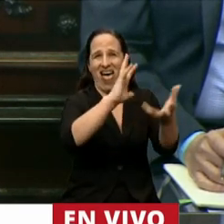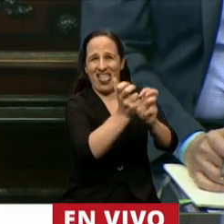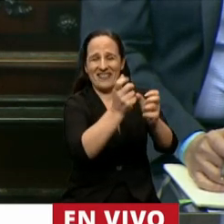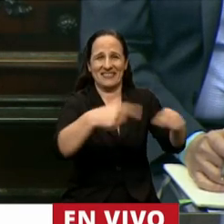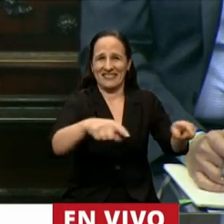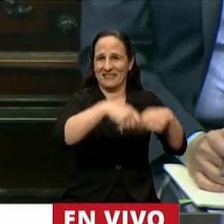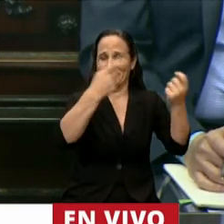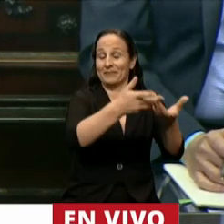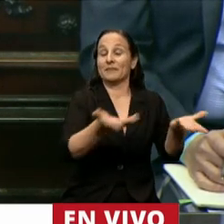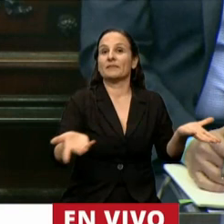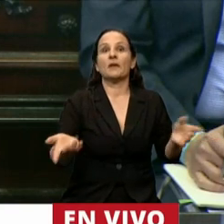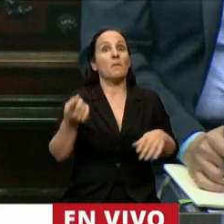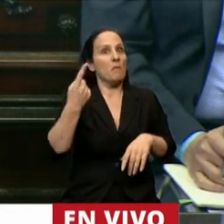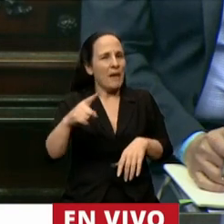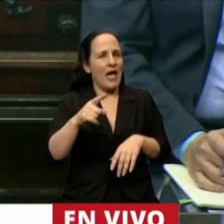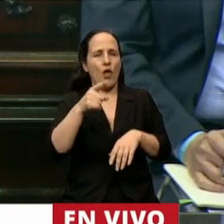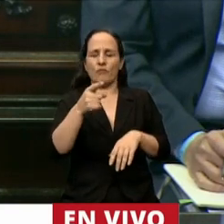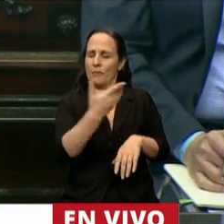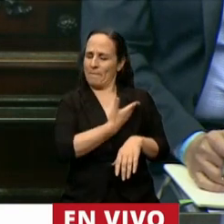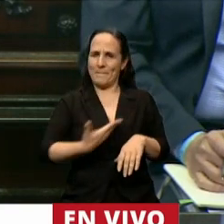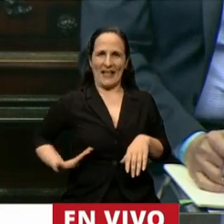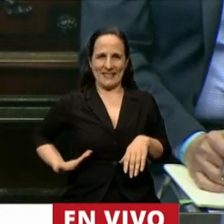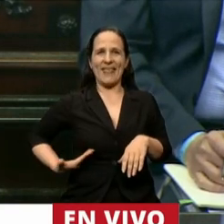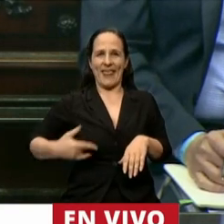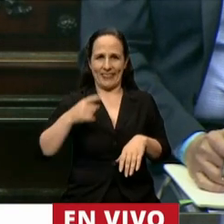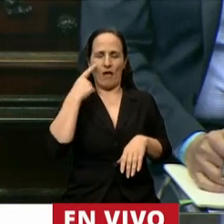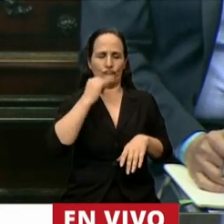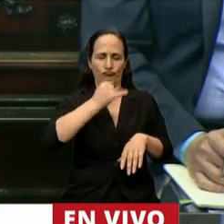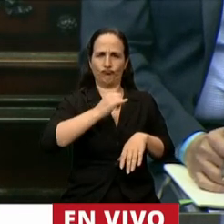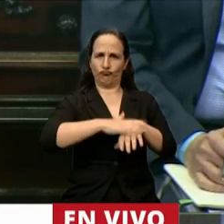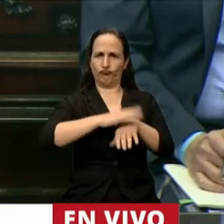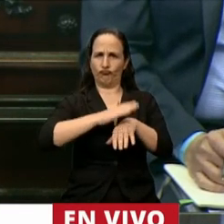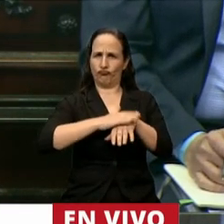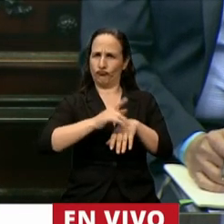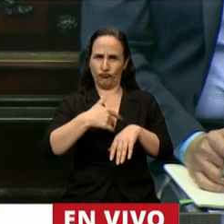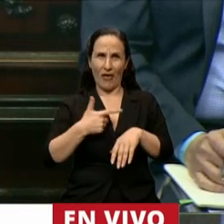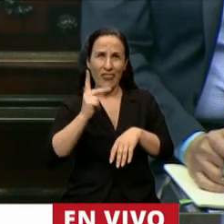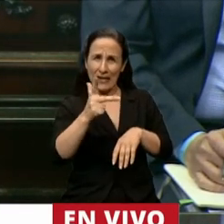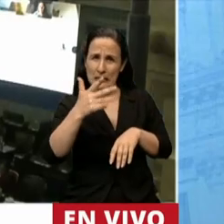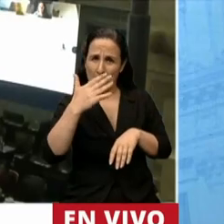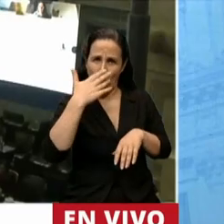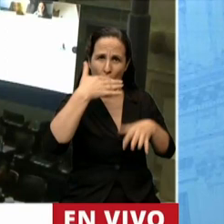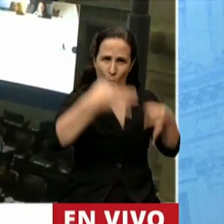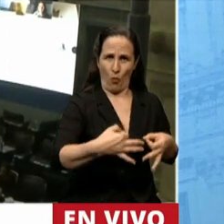compromiso del presidente que tiene palabra y que cumple con hechos